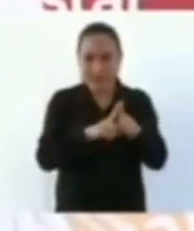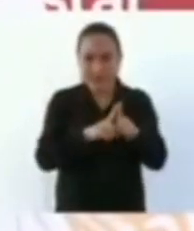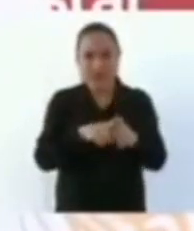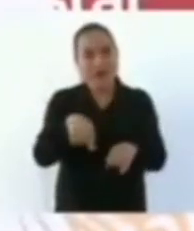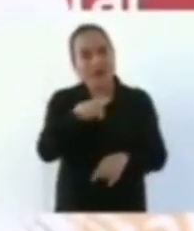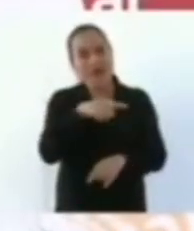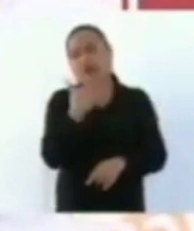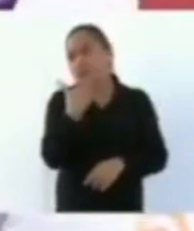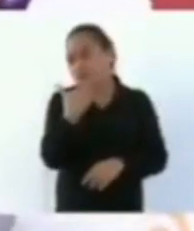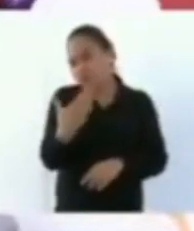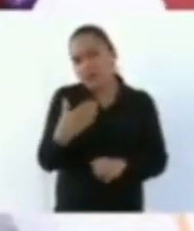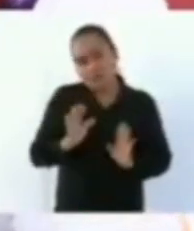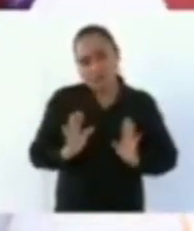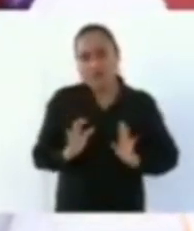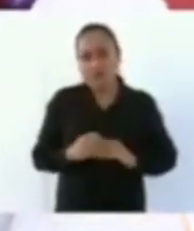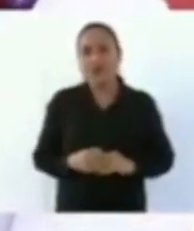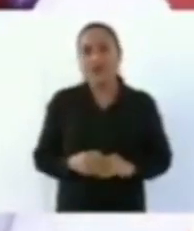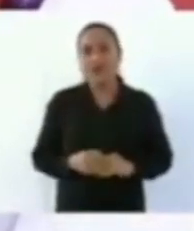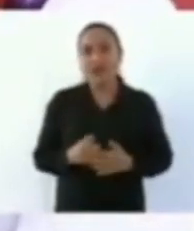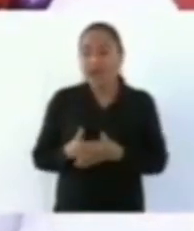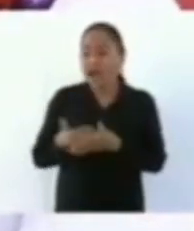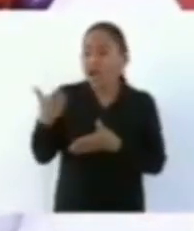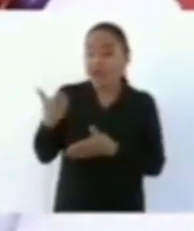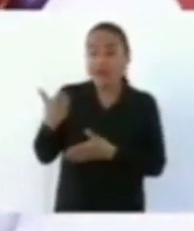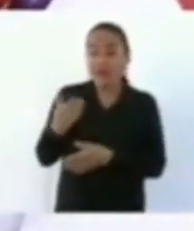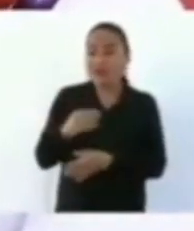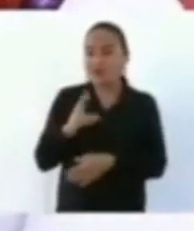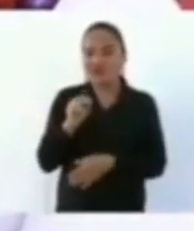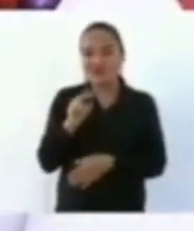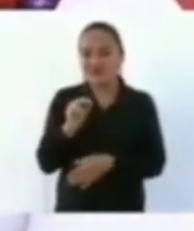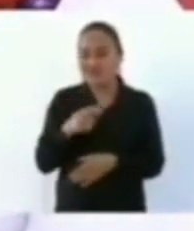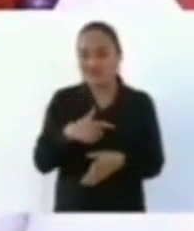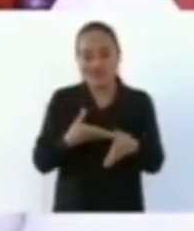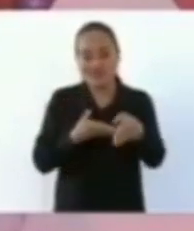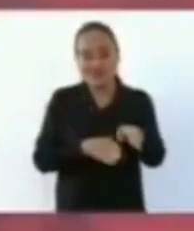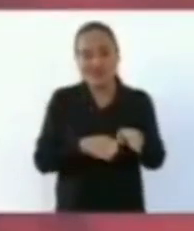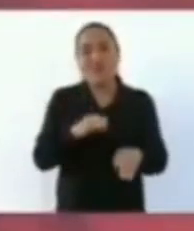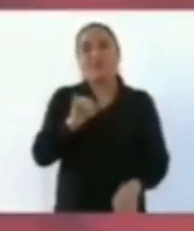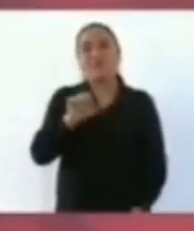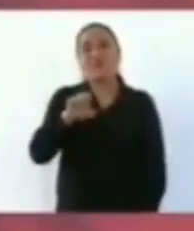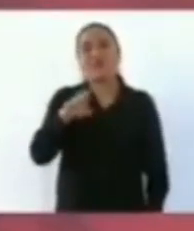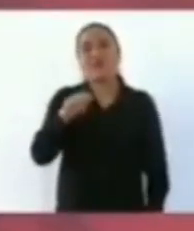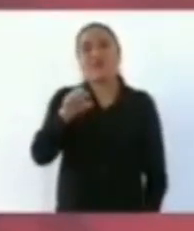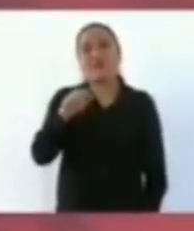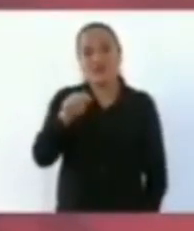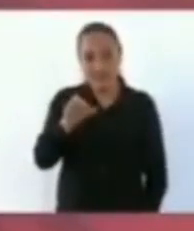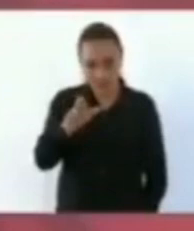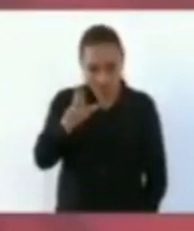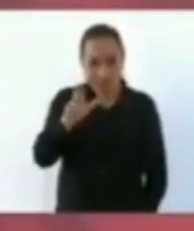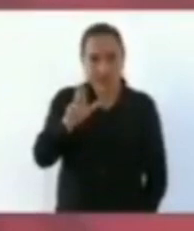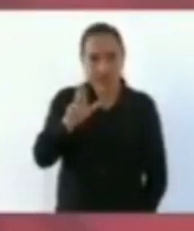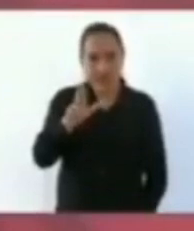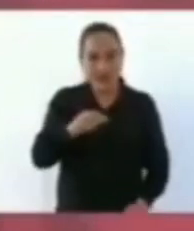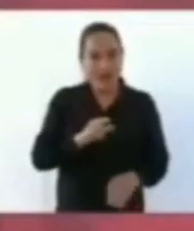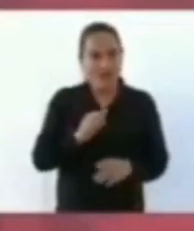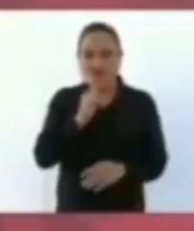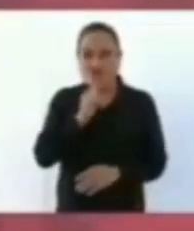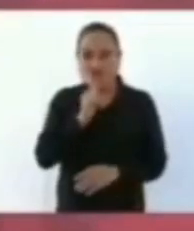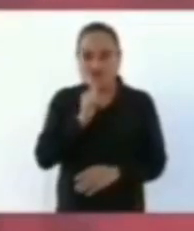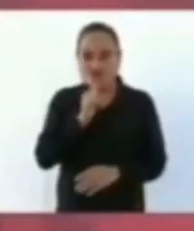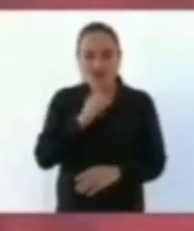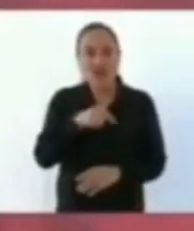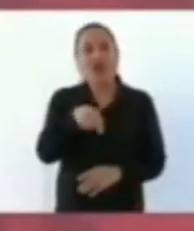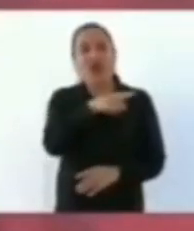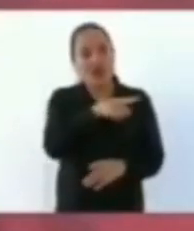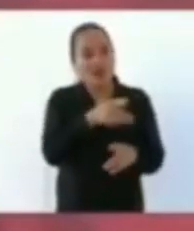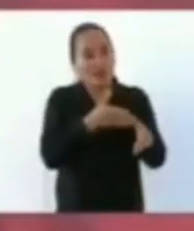no teníamos estas sucursales, era a través de estos bancos que la gente podía